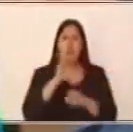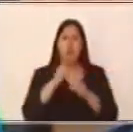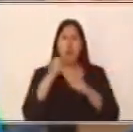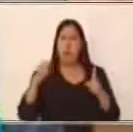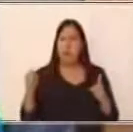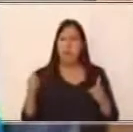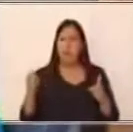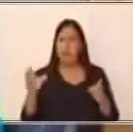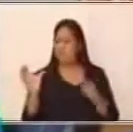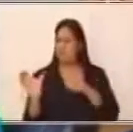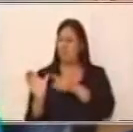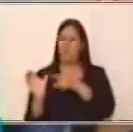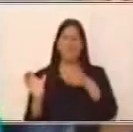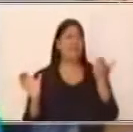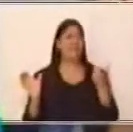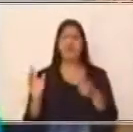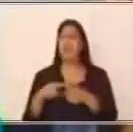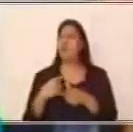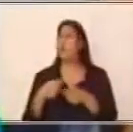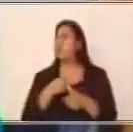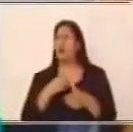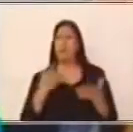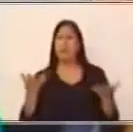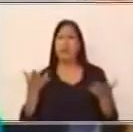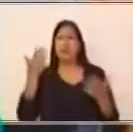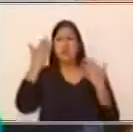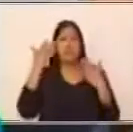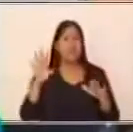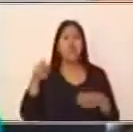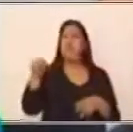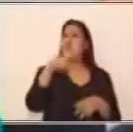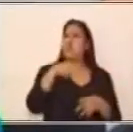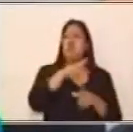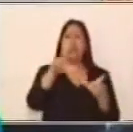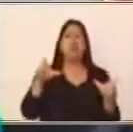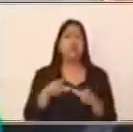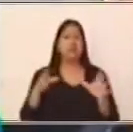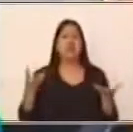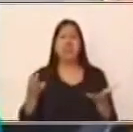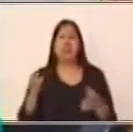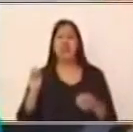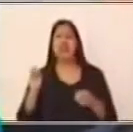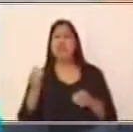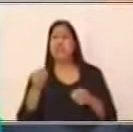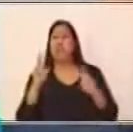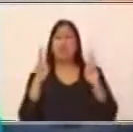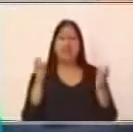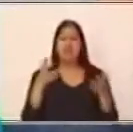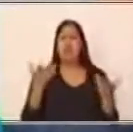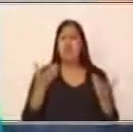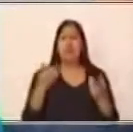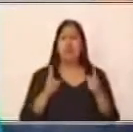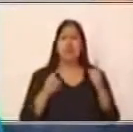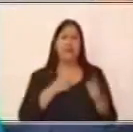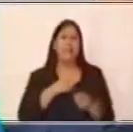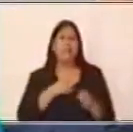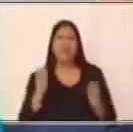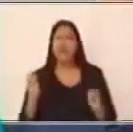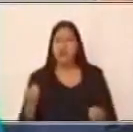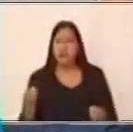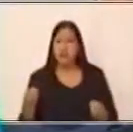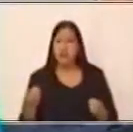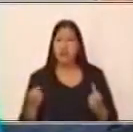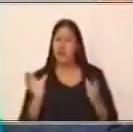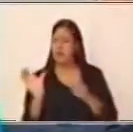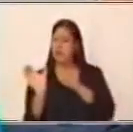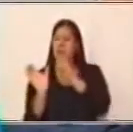o no sabemos de qué entorno está, no sabemos de qué están hablando, o querer qué. Entonces, a esta oración se